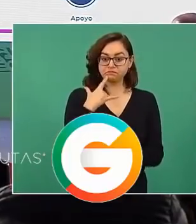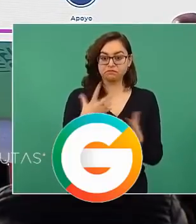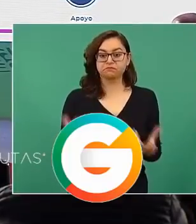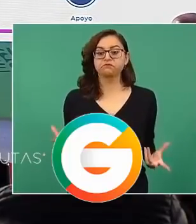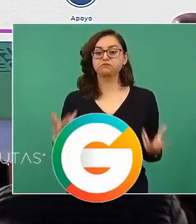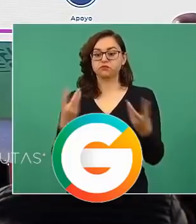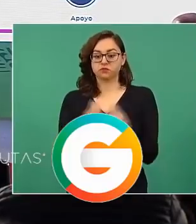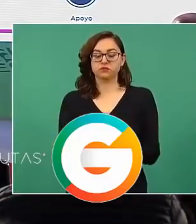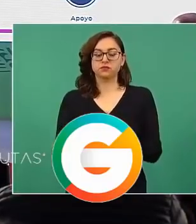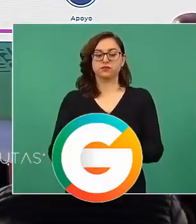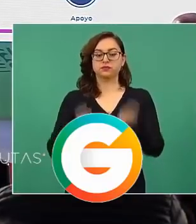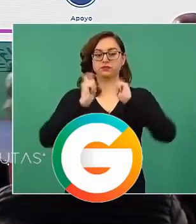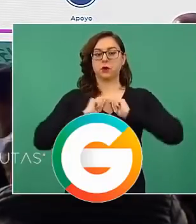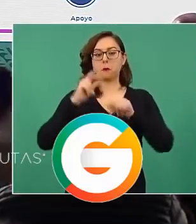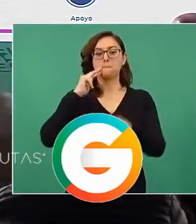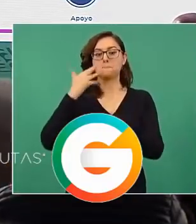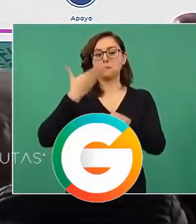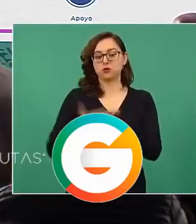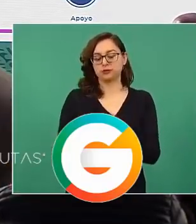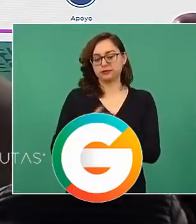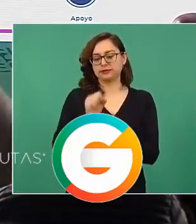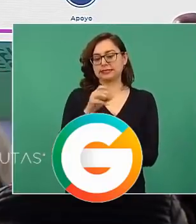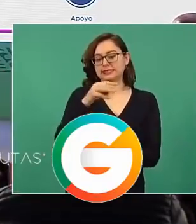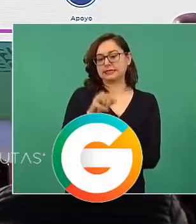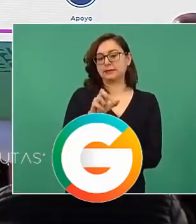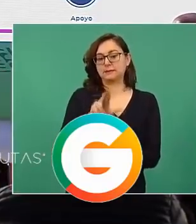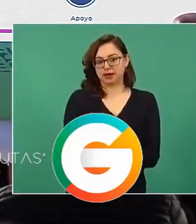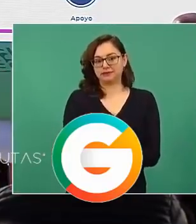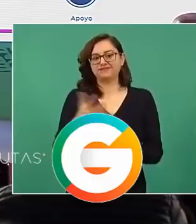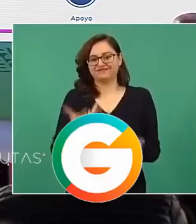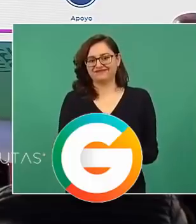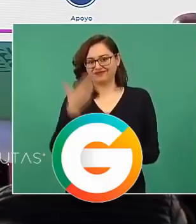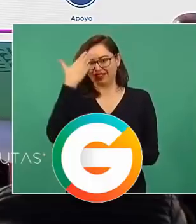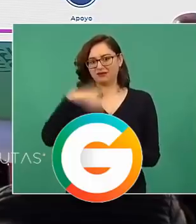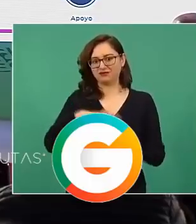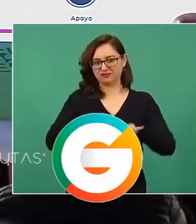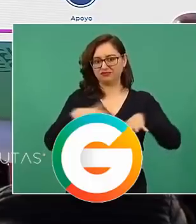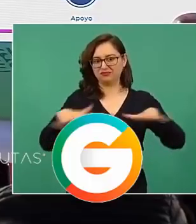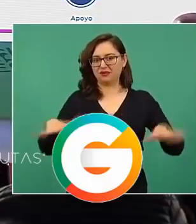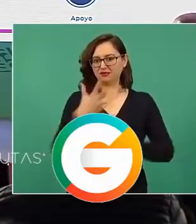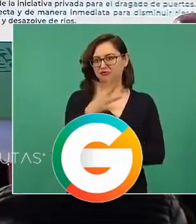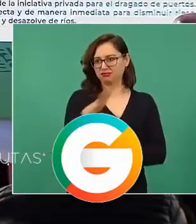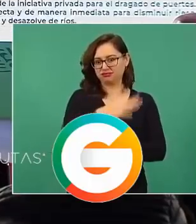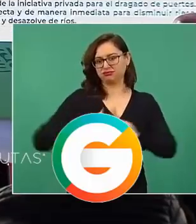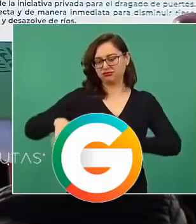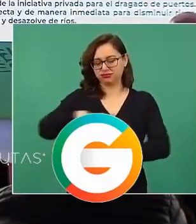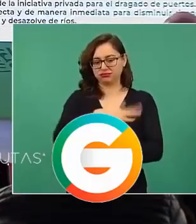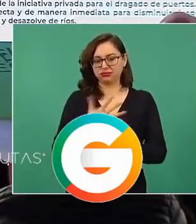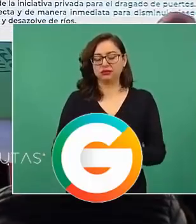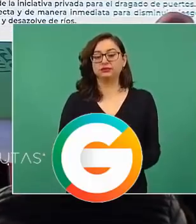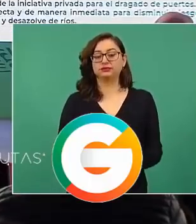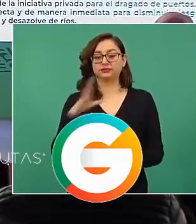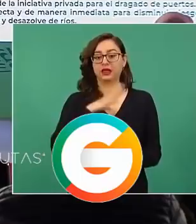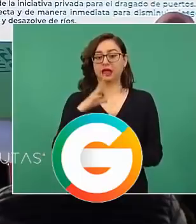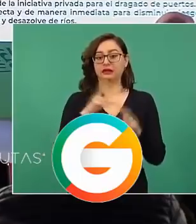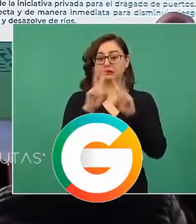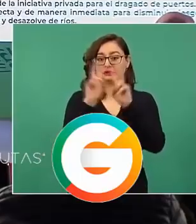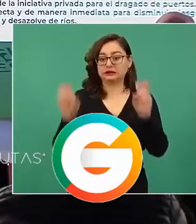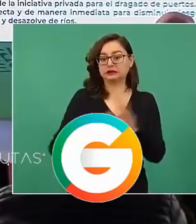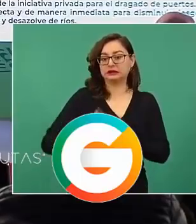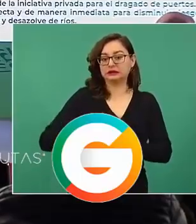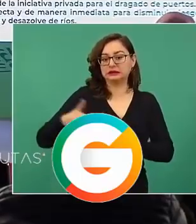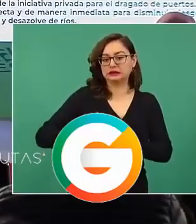por el medio ambiente donde se desarrolla. Tenemos lo que es el dragado, por favor. ¿Por qué es importante